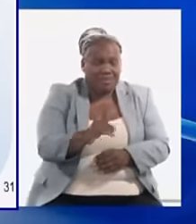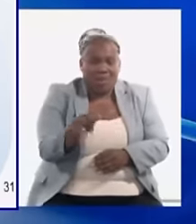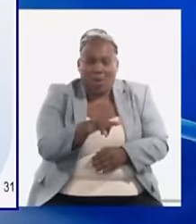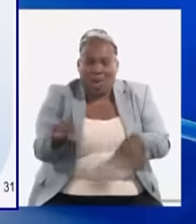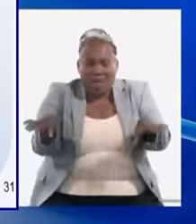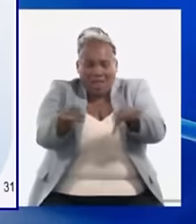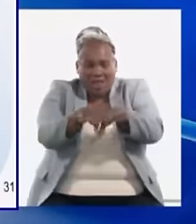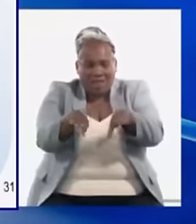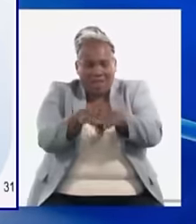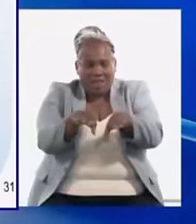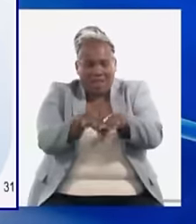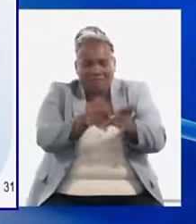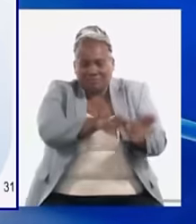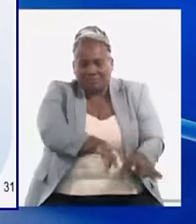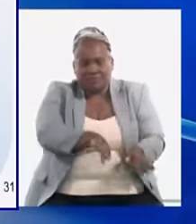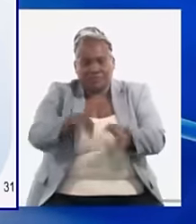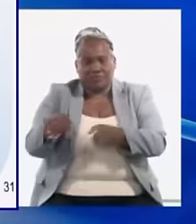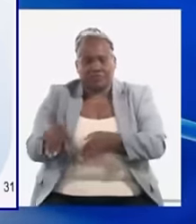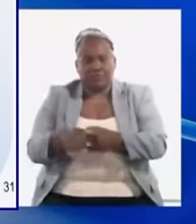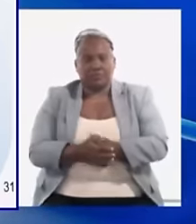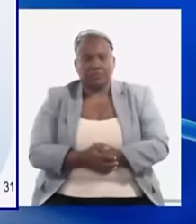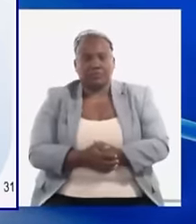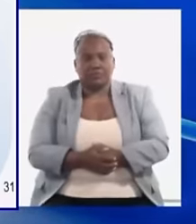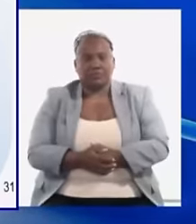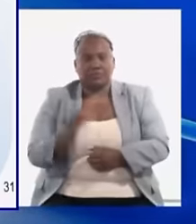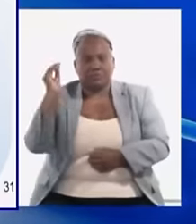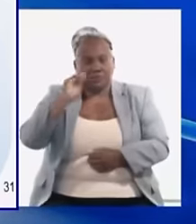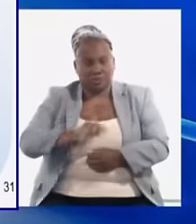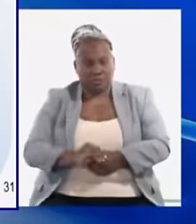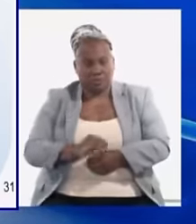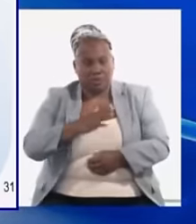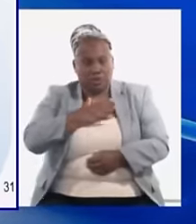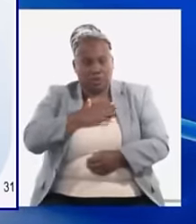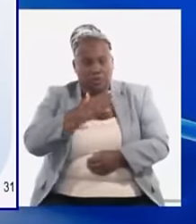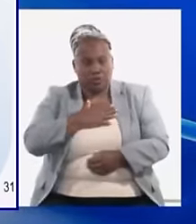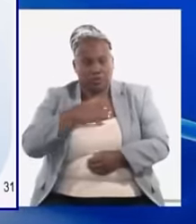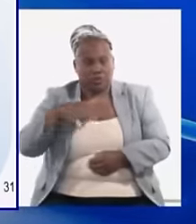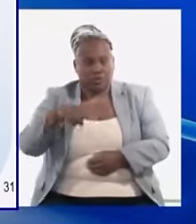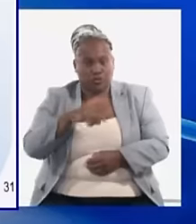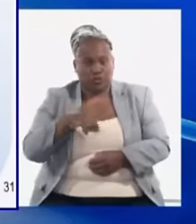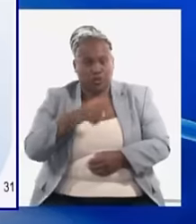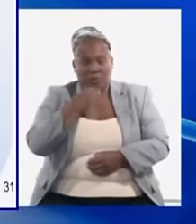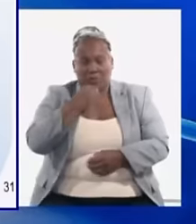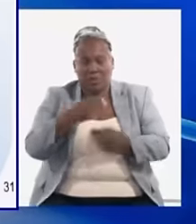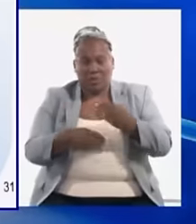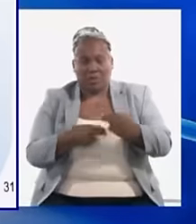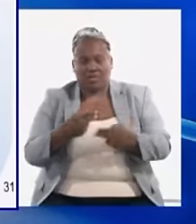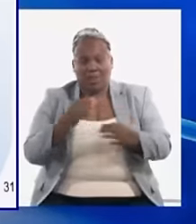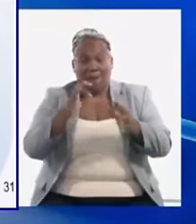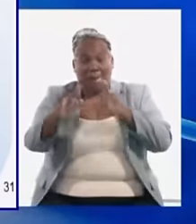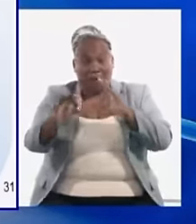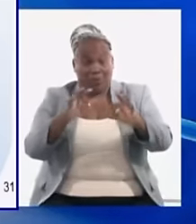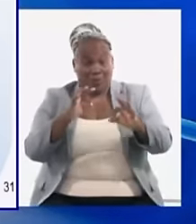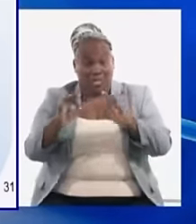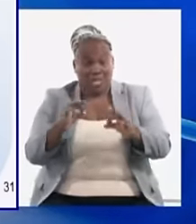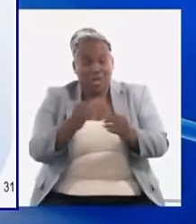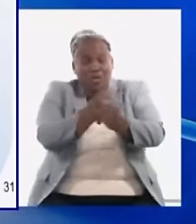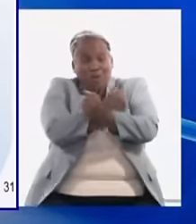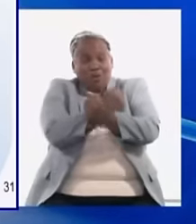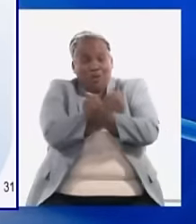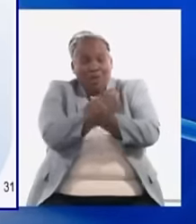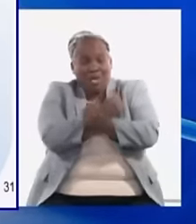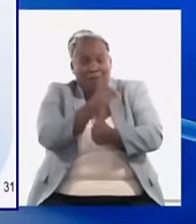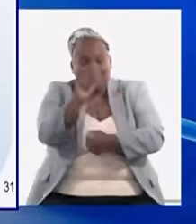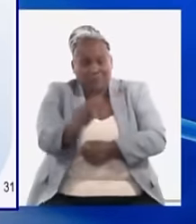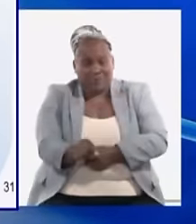y por otra parte por el convencimiento de que nosotros podemos hacerlo protegiendo a los más vulnerables a las personas